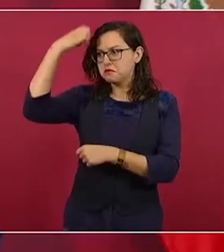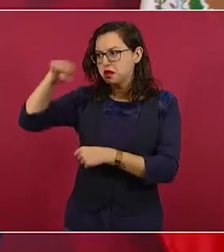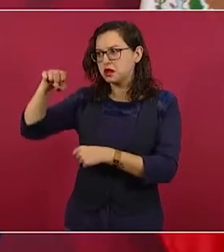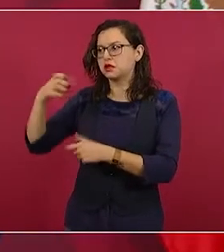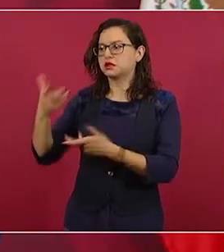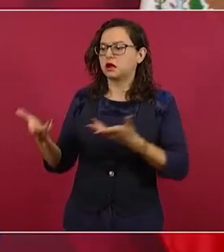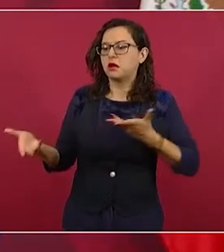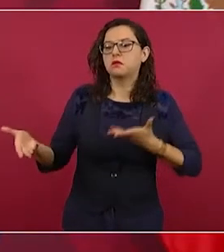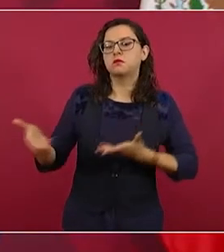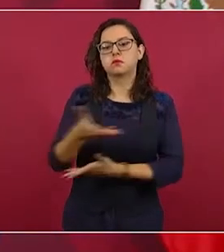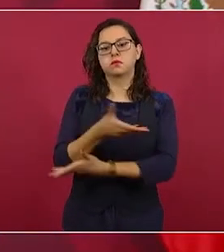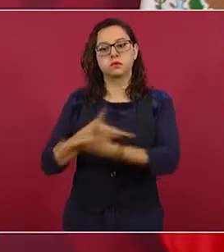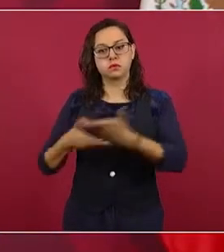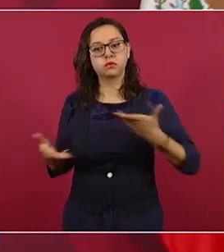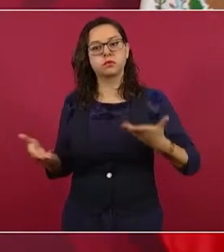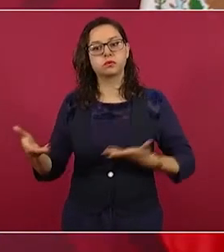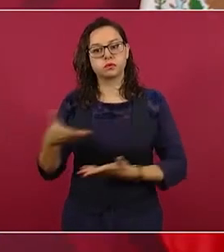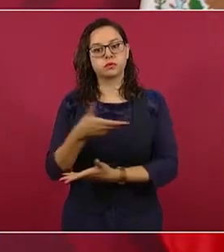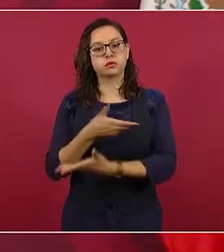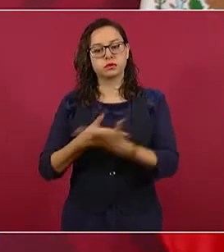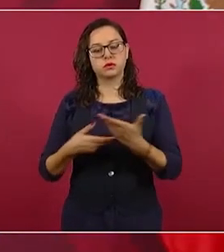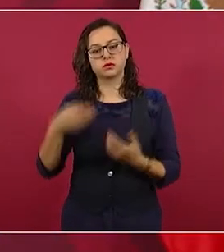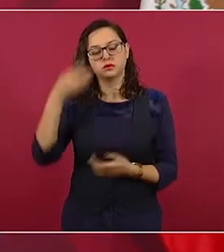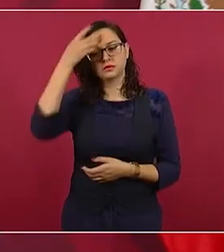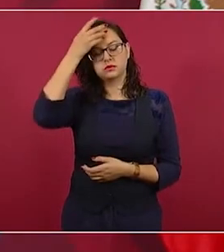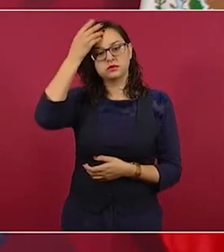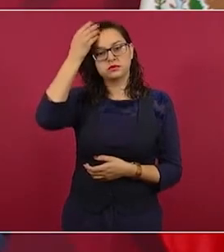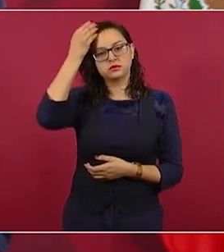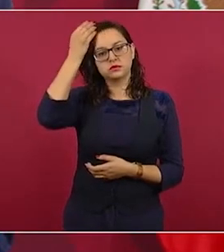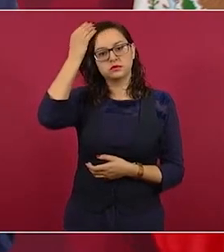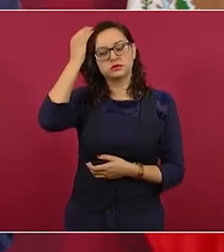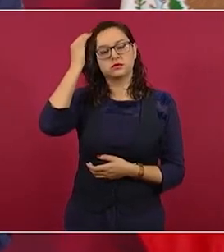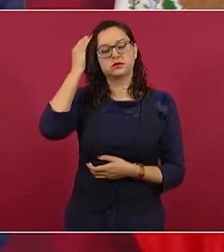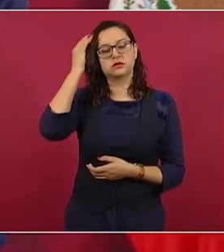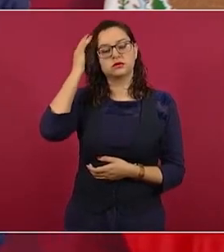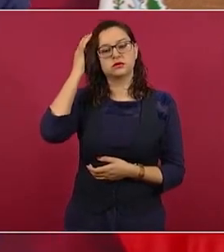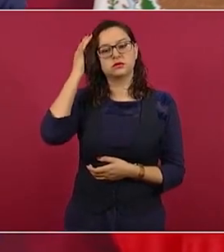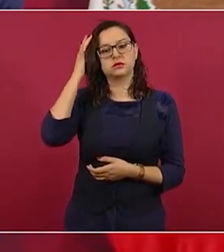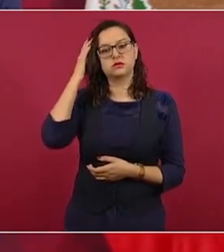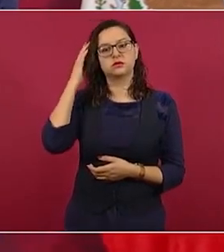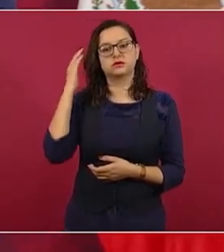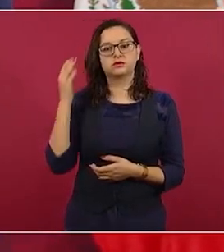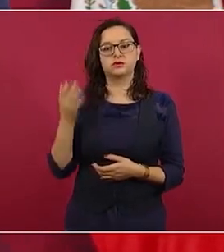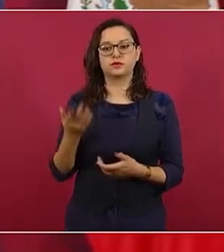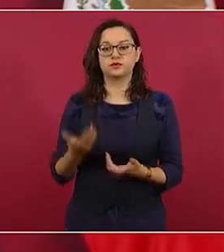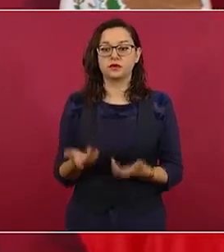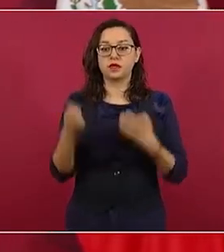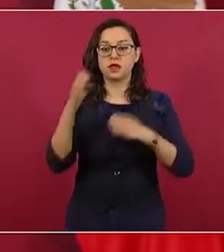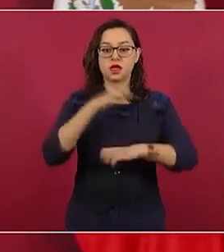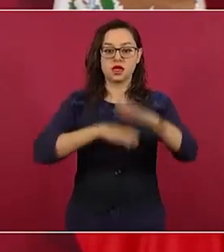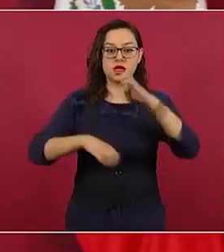Las grandes empresas automotrices